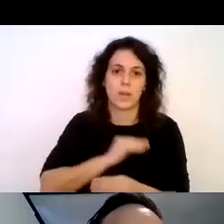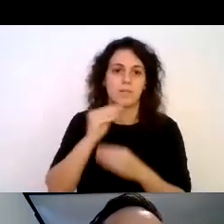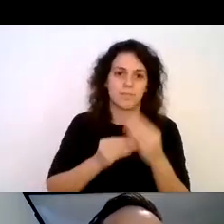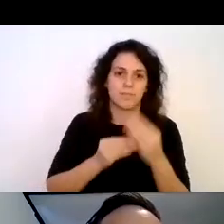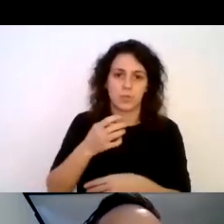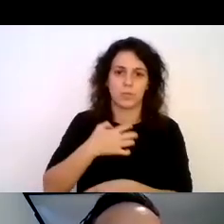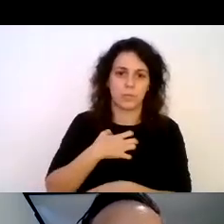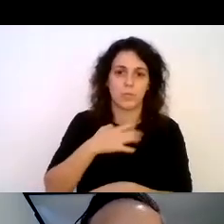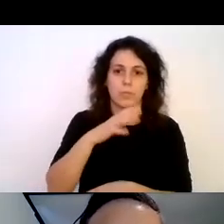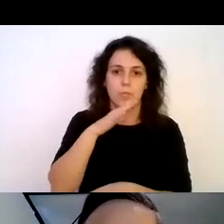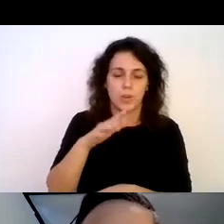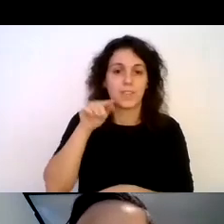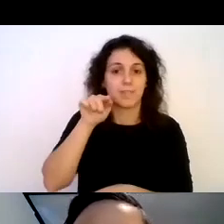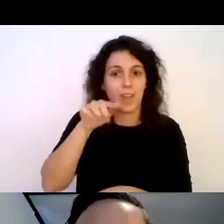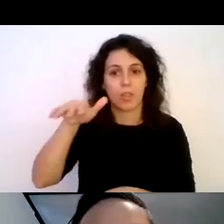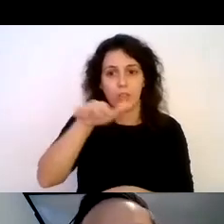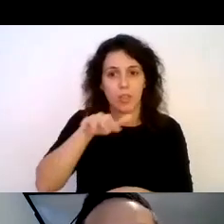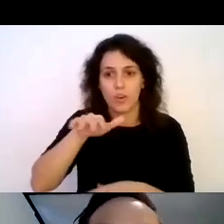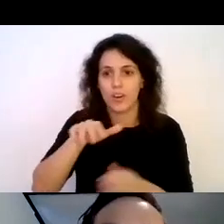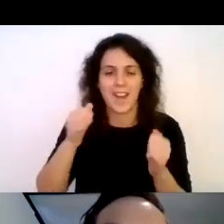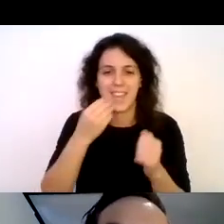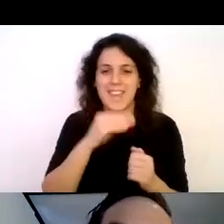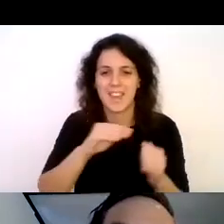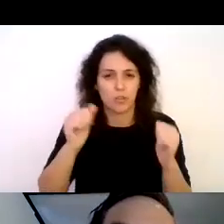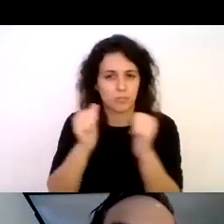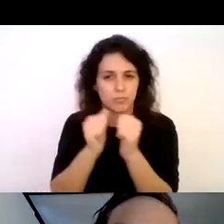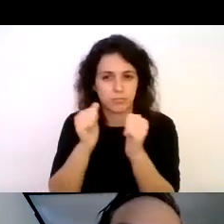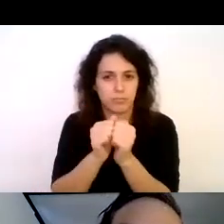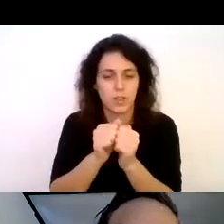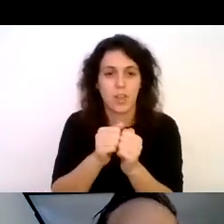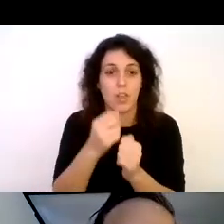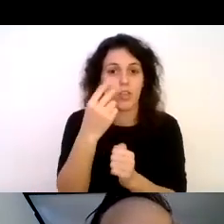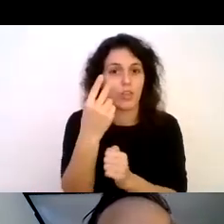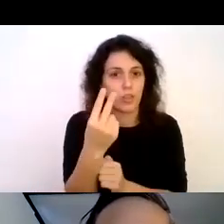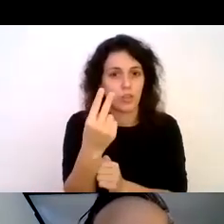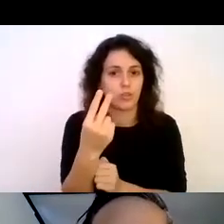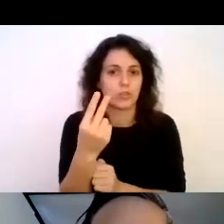el humeal estaba completamente congelado y se pudo identificar tan solo dos estados.